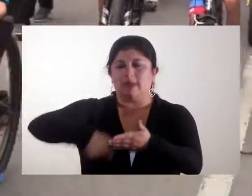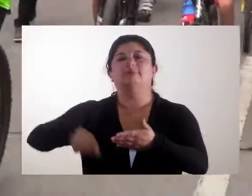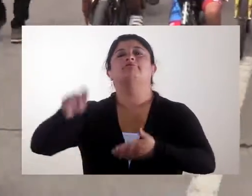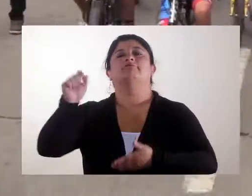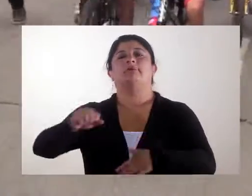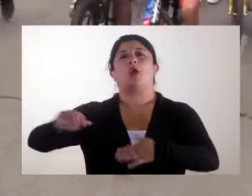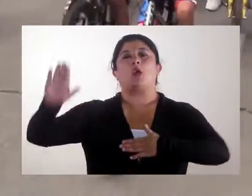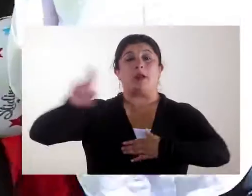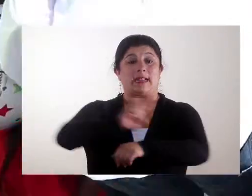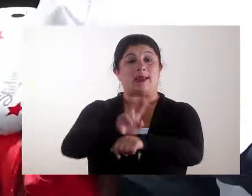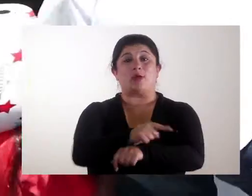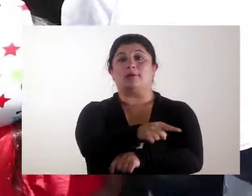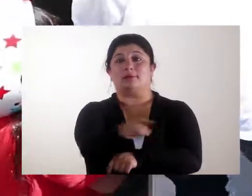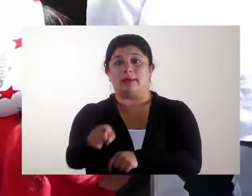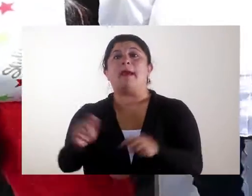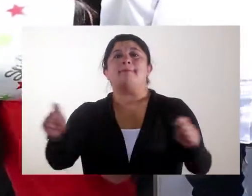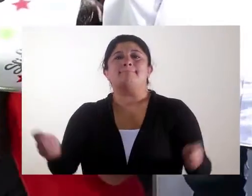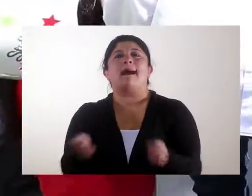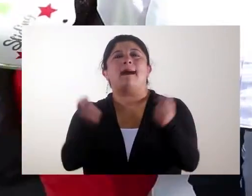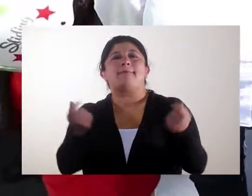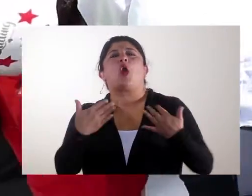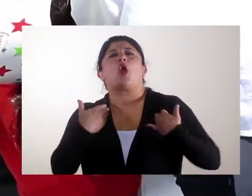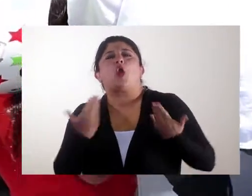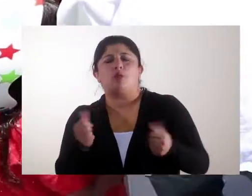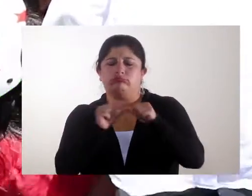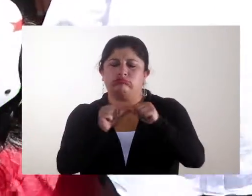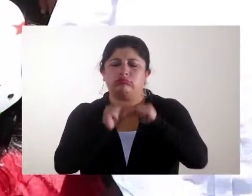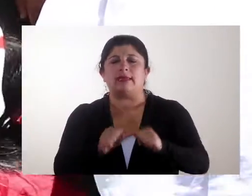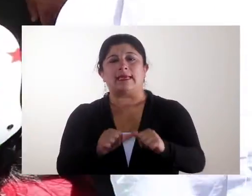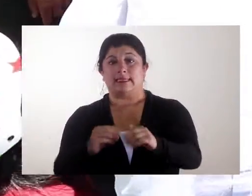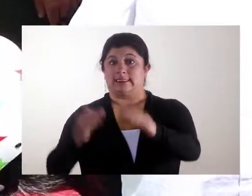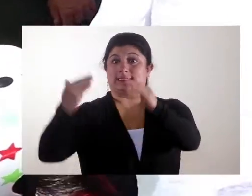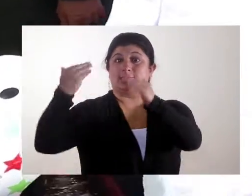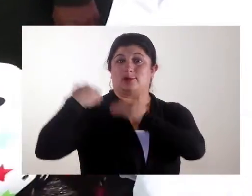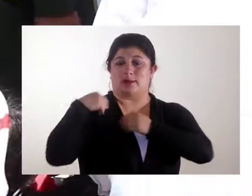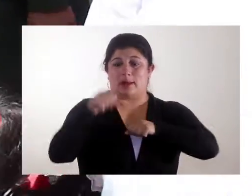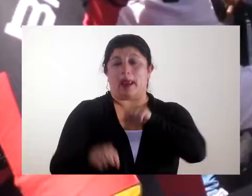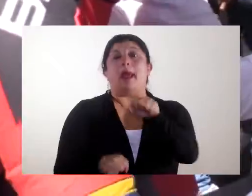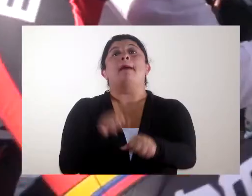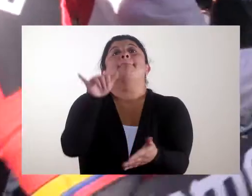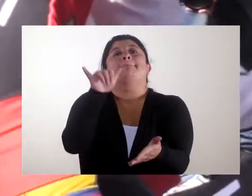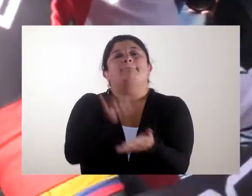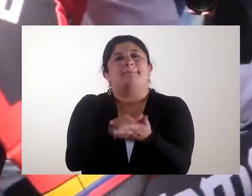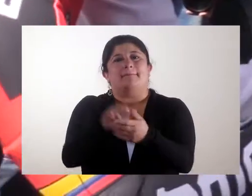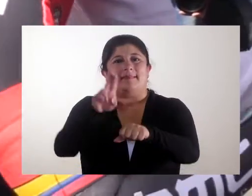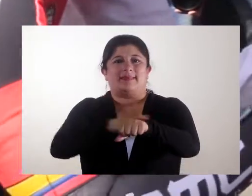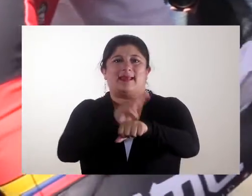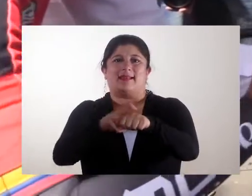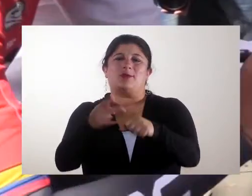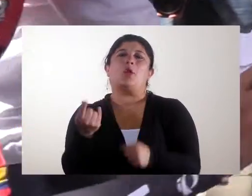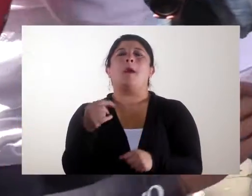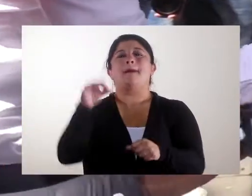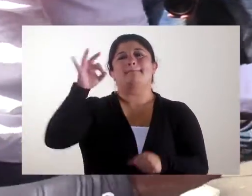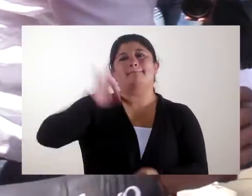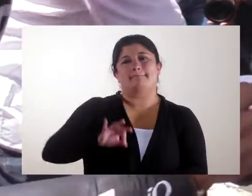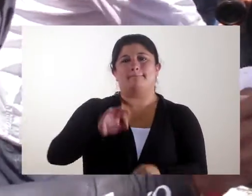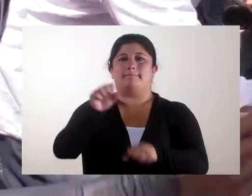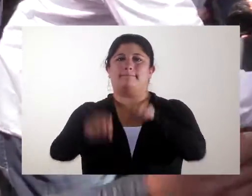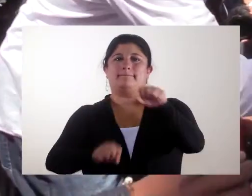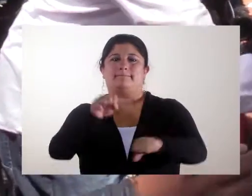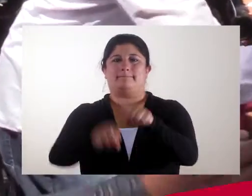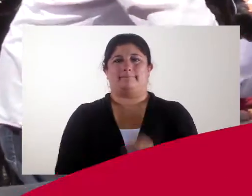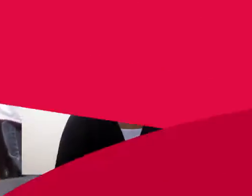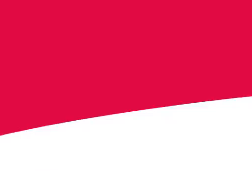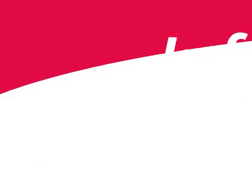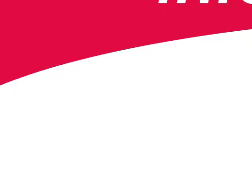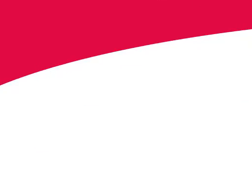colectiva que evidencia el compromiso de la región en promover la movilidad sostenible y responsable. Es por ello que Nariño